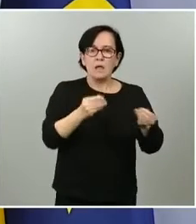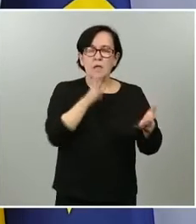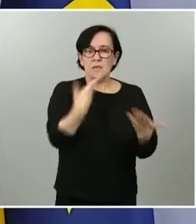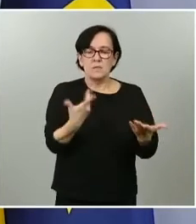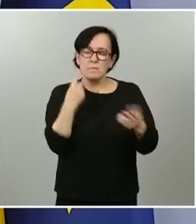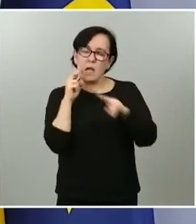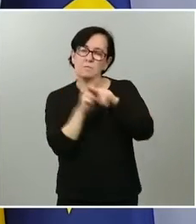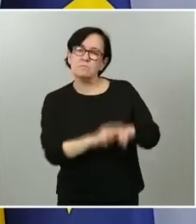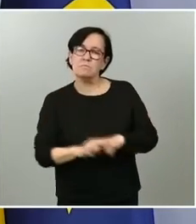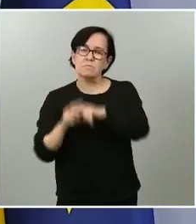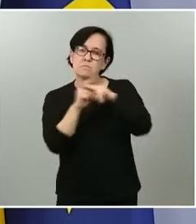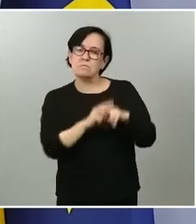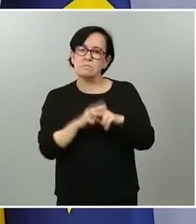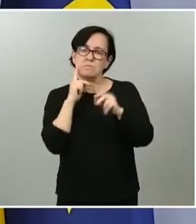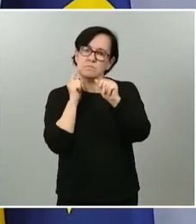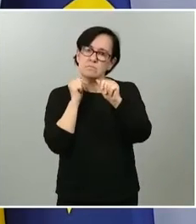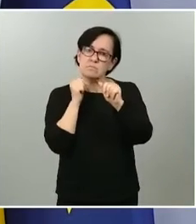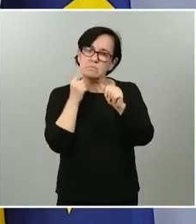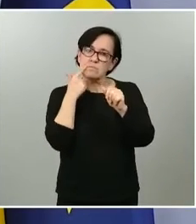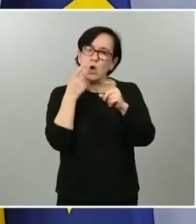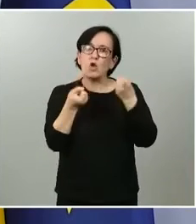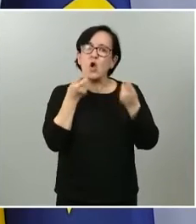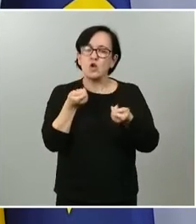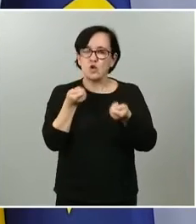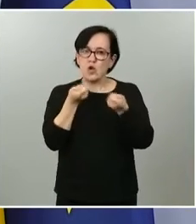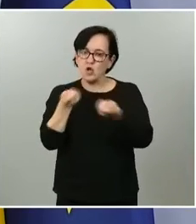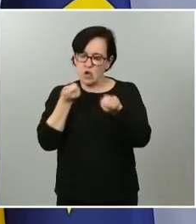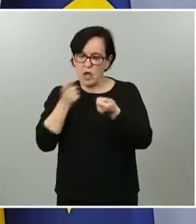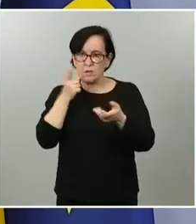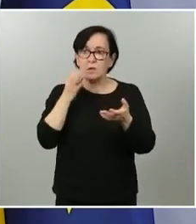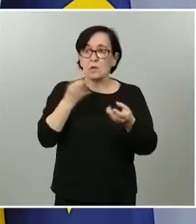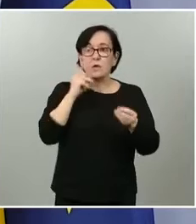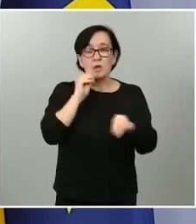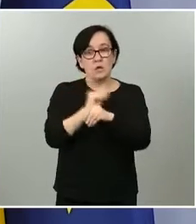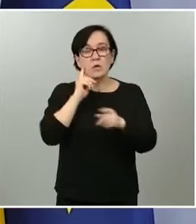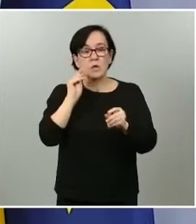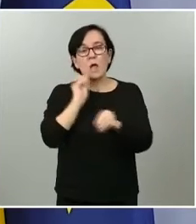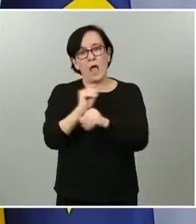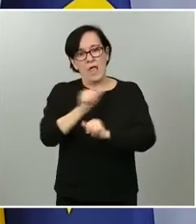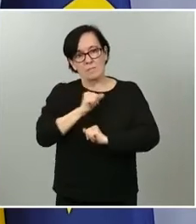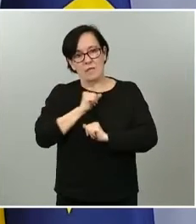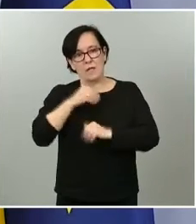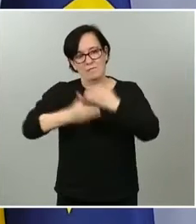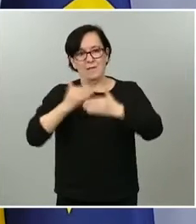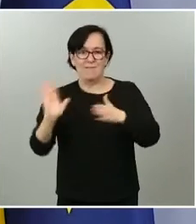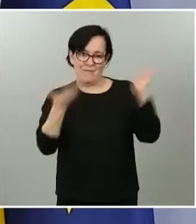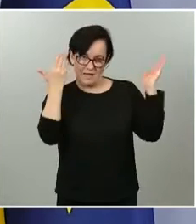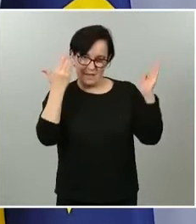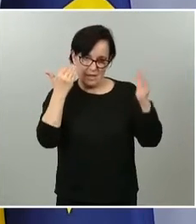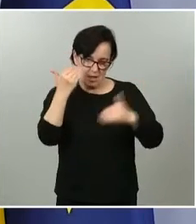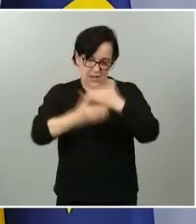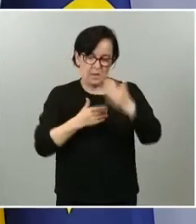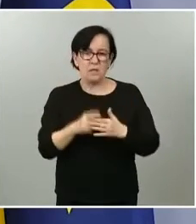de todos los casos, pues por criterio de prudencia optaríamos por esperar unos días a progresar de fase. Hay unas medidas